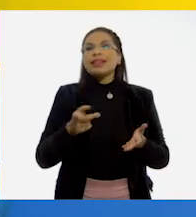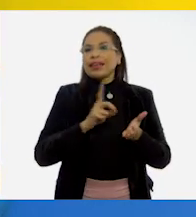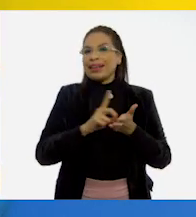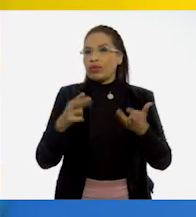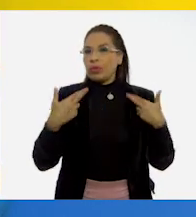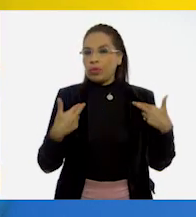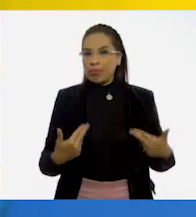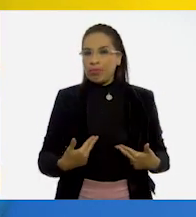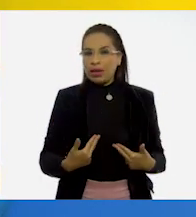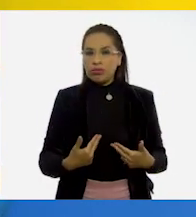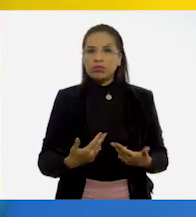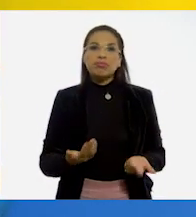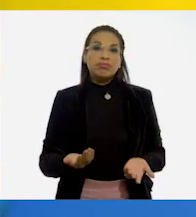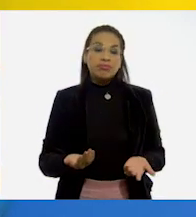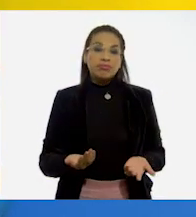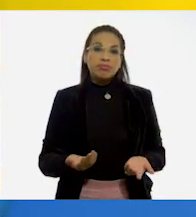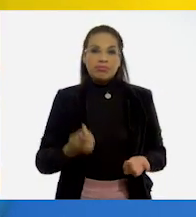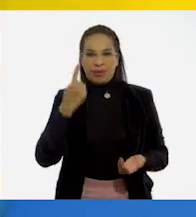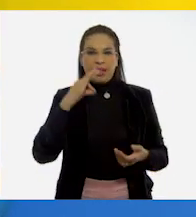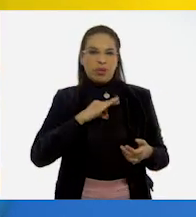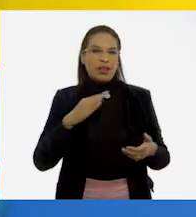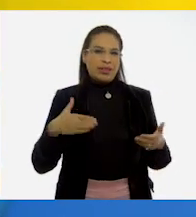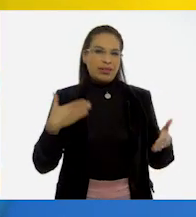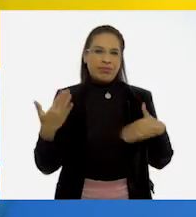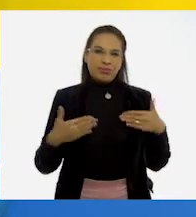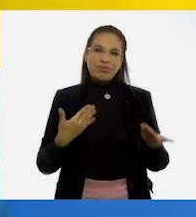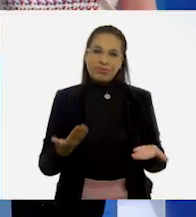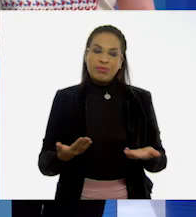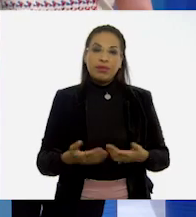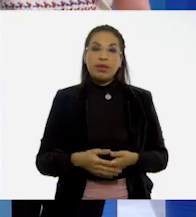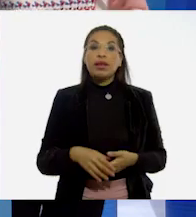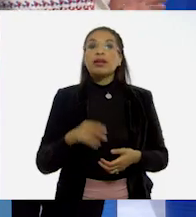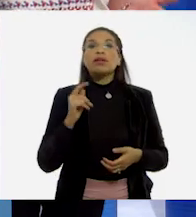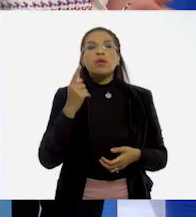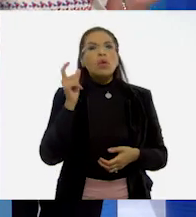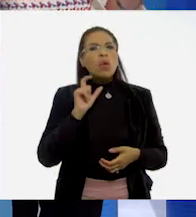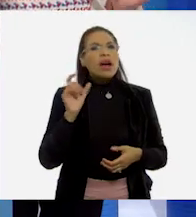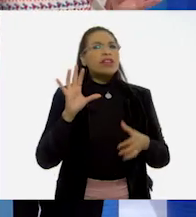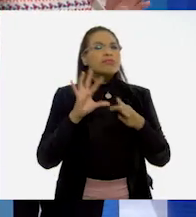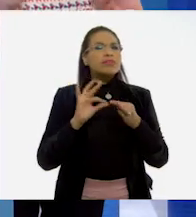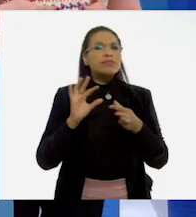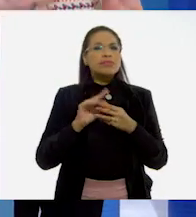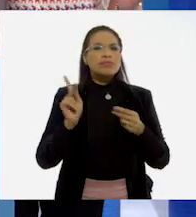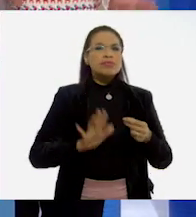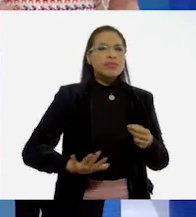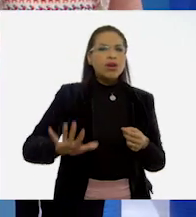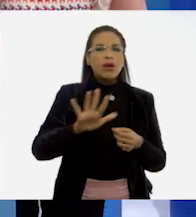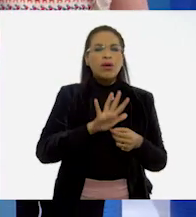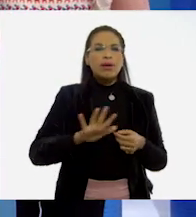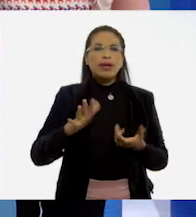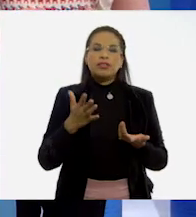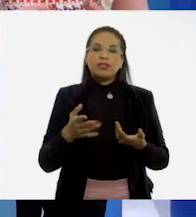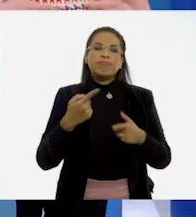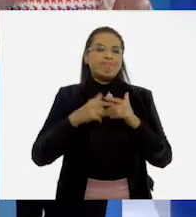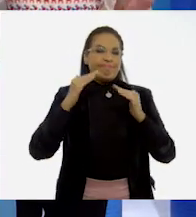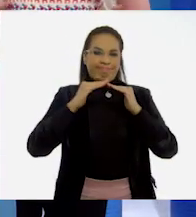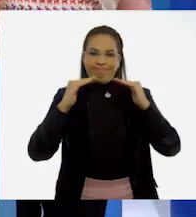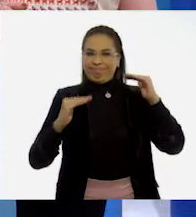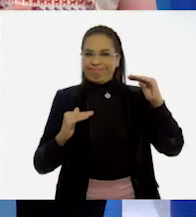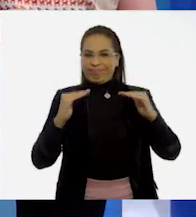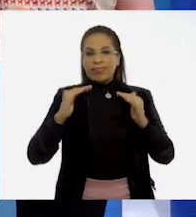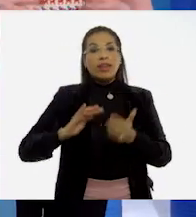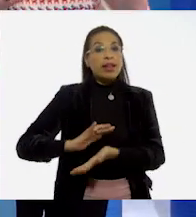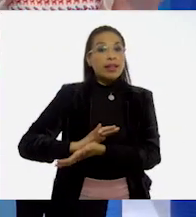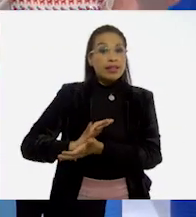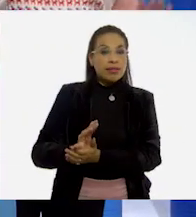derechos humanos y, sobre todo, a disfrutarlos. Sobre todo cuando hablamos de poblaciones en donde la desigualdad y la